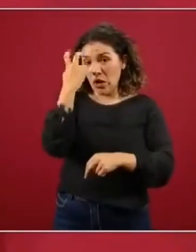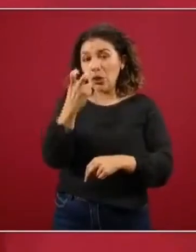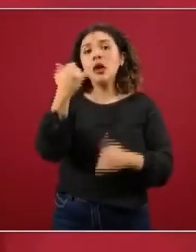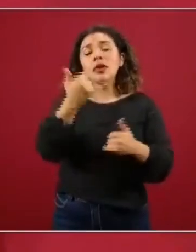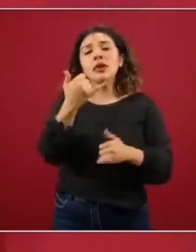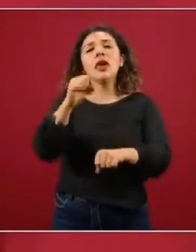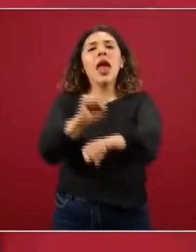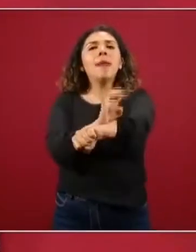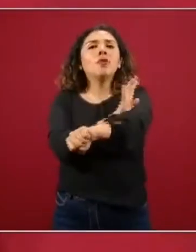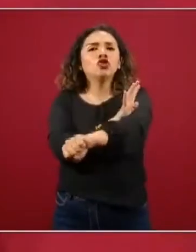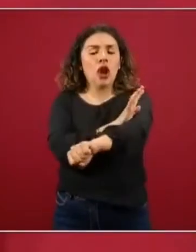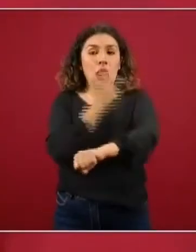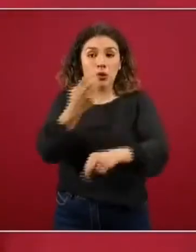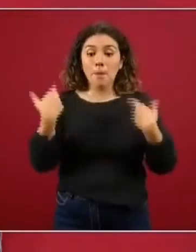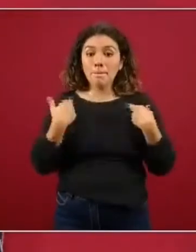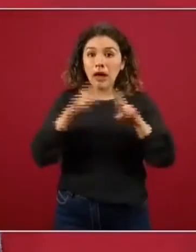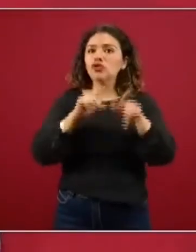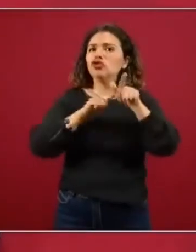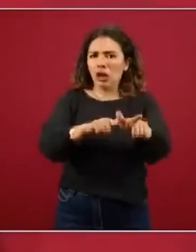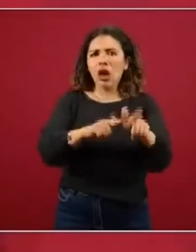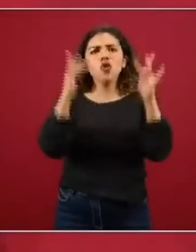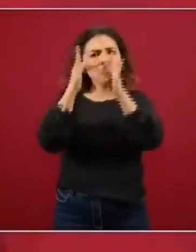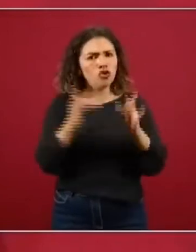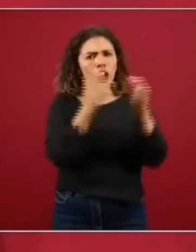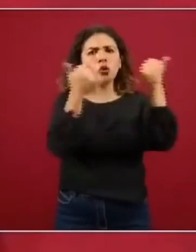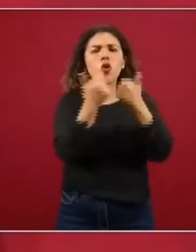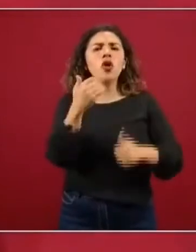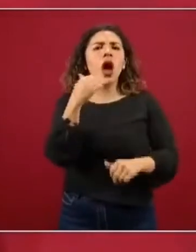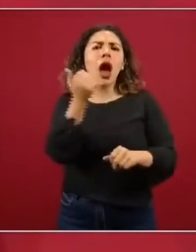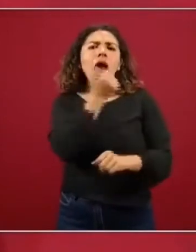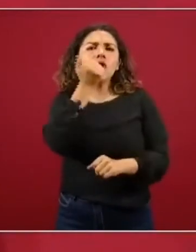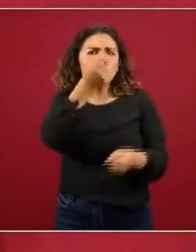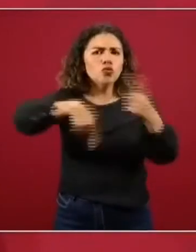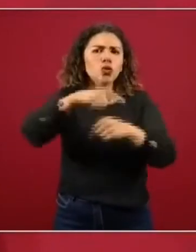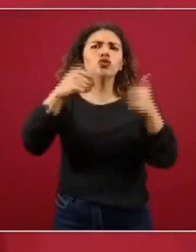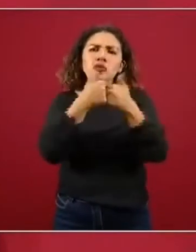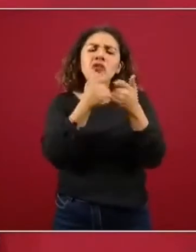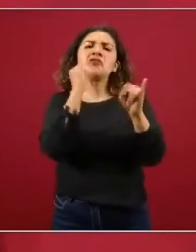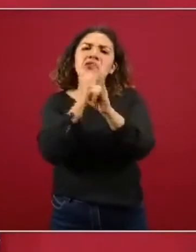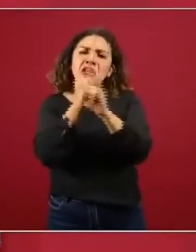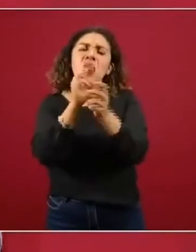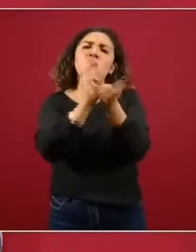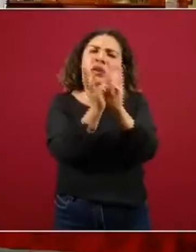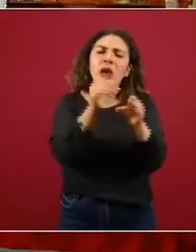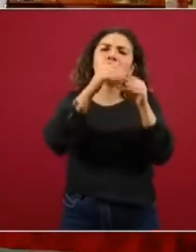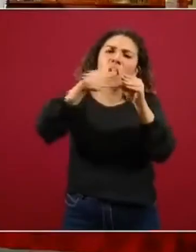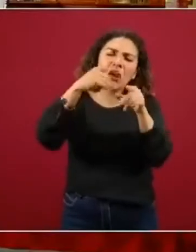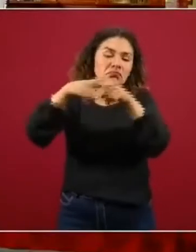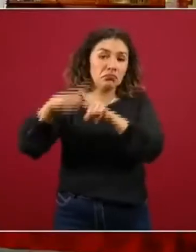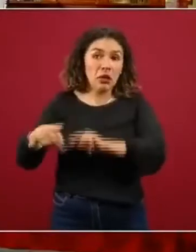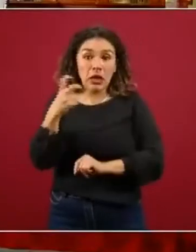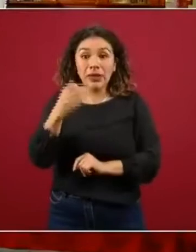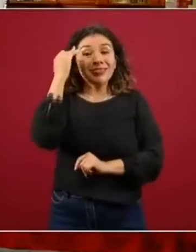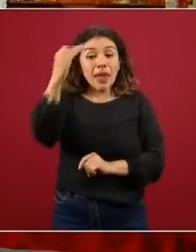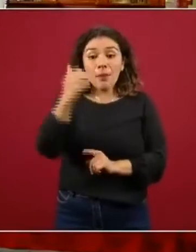socioemocional los profesores van a seguir en contacto con sus alumnos por las vías a distancia y en este periodo de